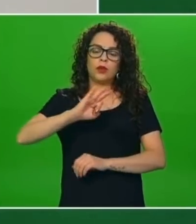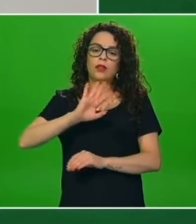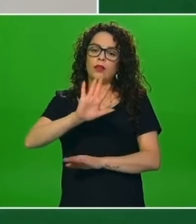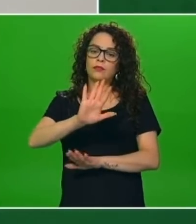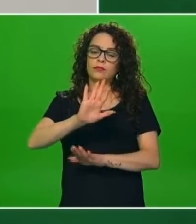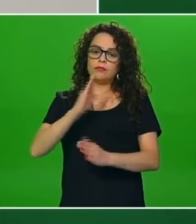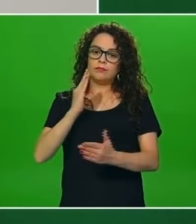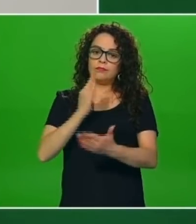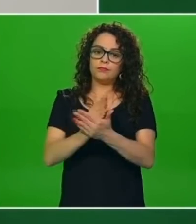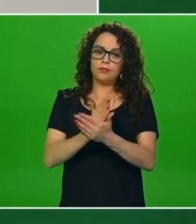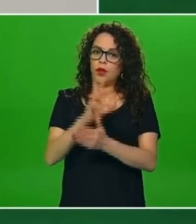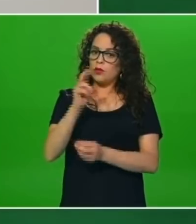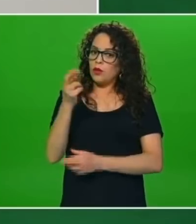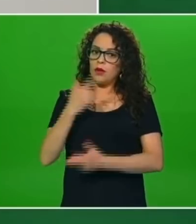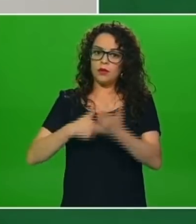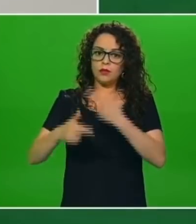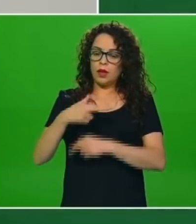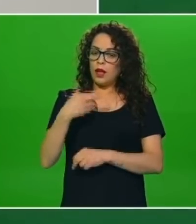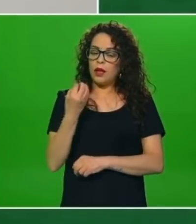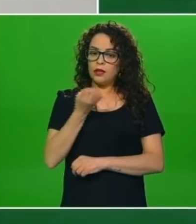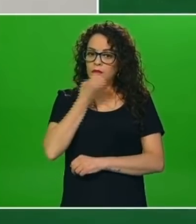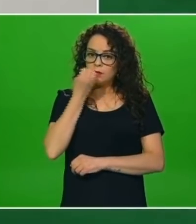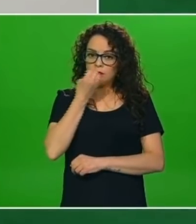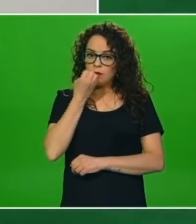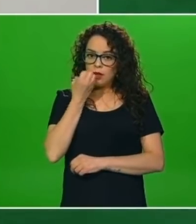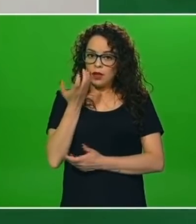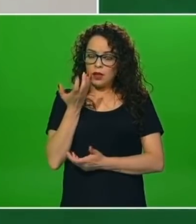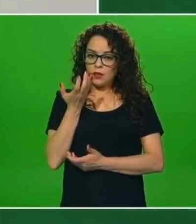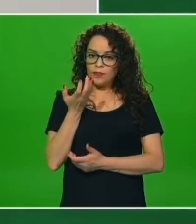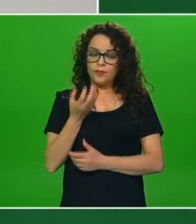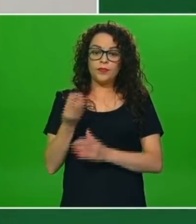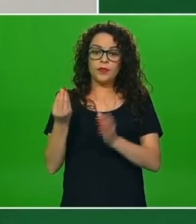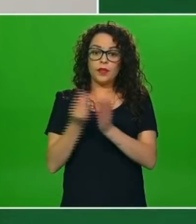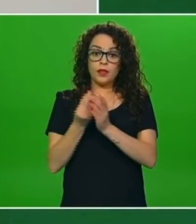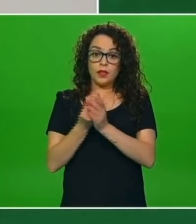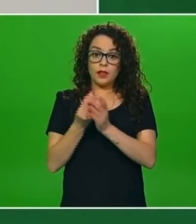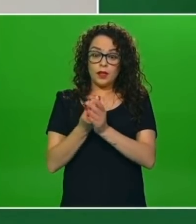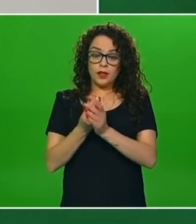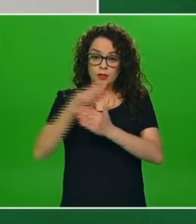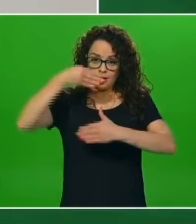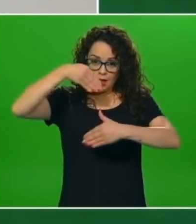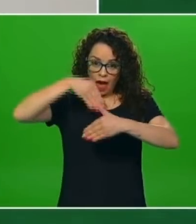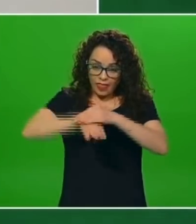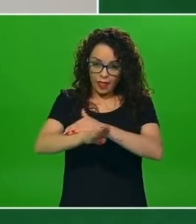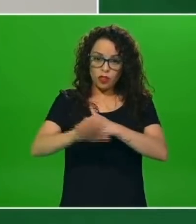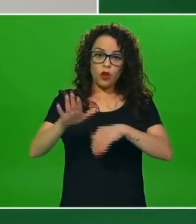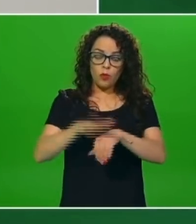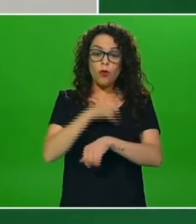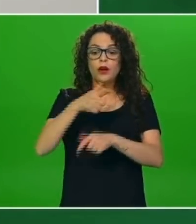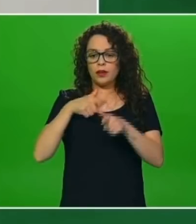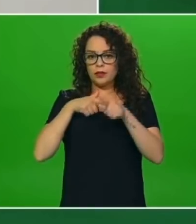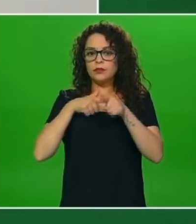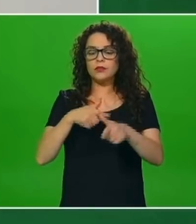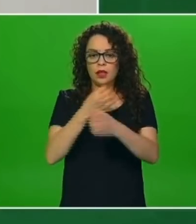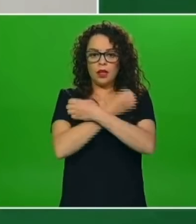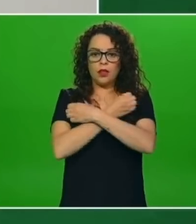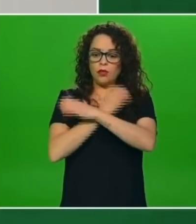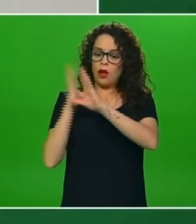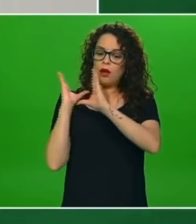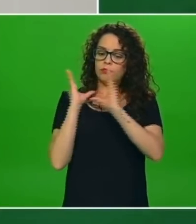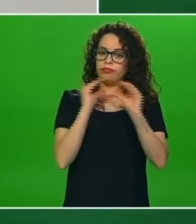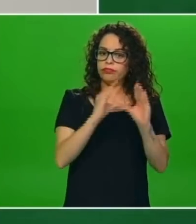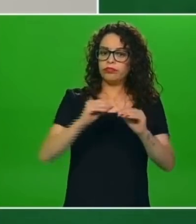clases presenciales, no las clases porque las clases se mantienen y continúan de manera virtual, pero se suspende la actividad